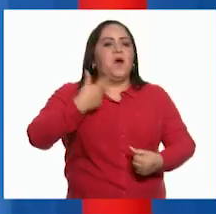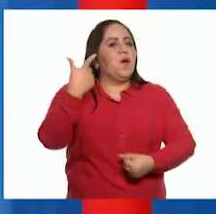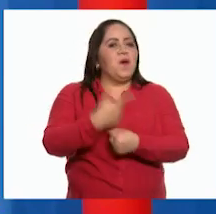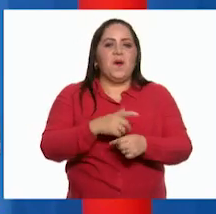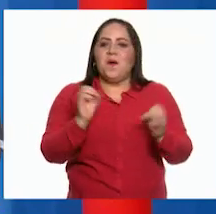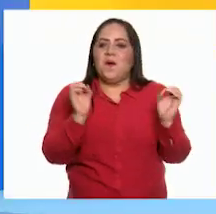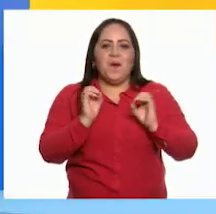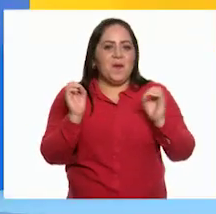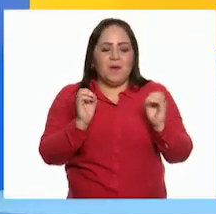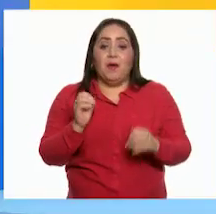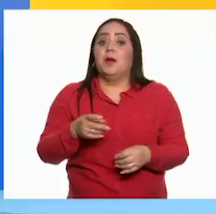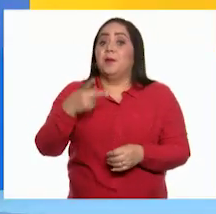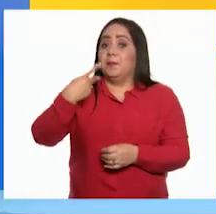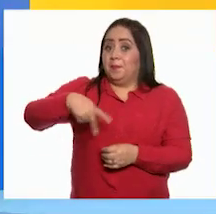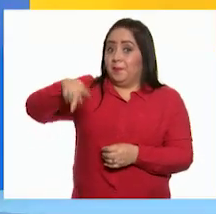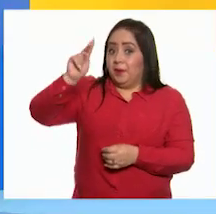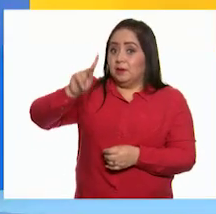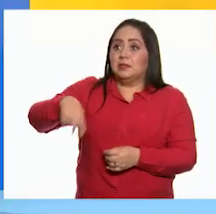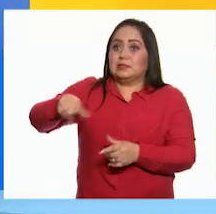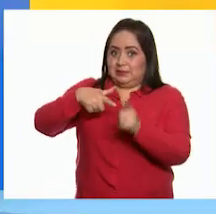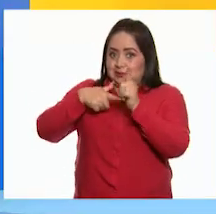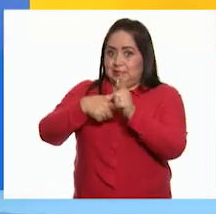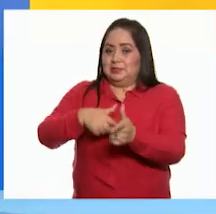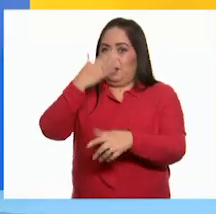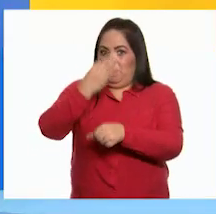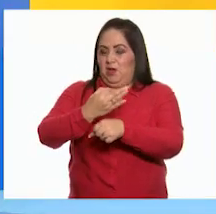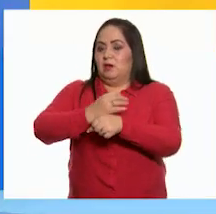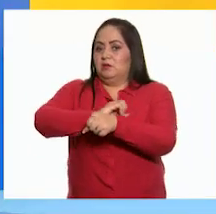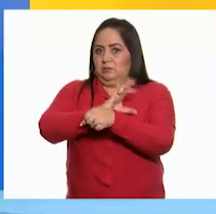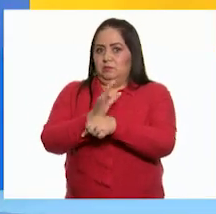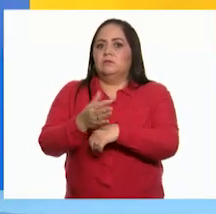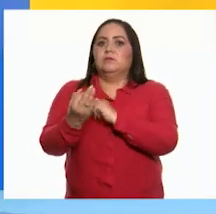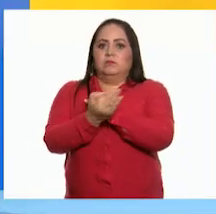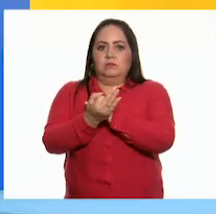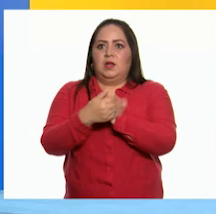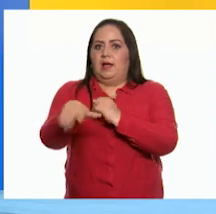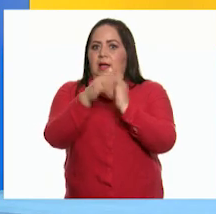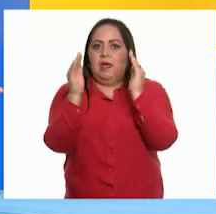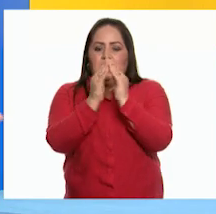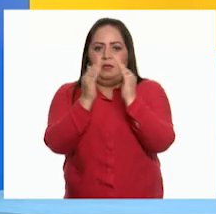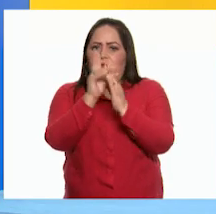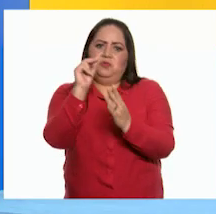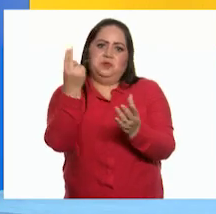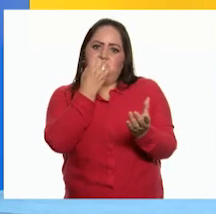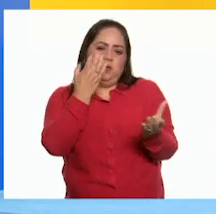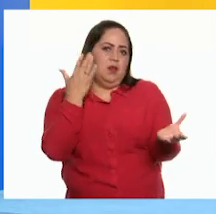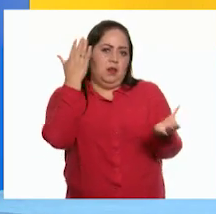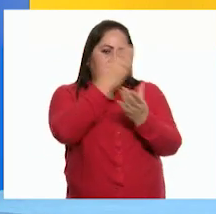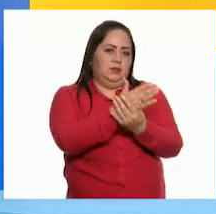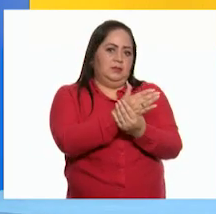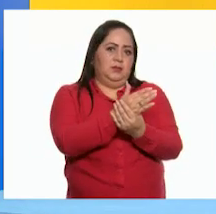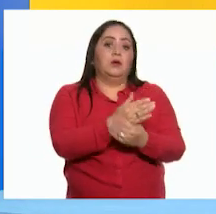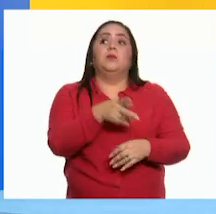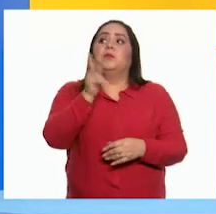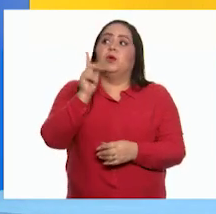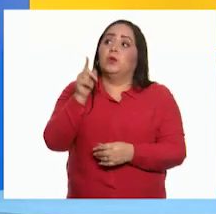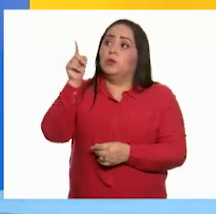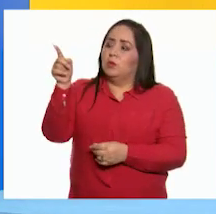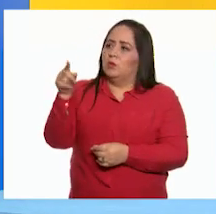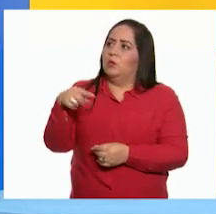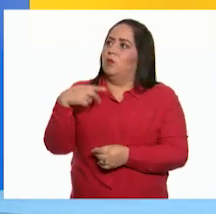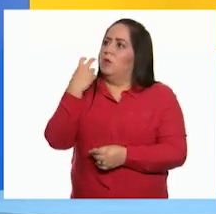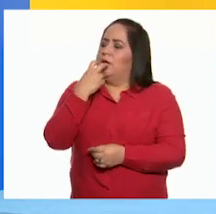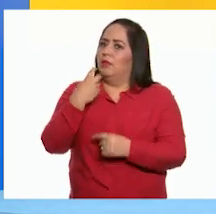de eso, ¿eh? Y a pesar de que seguimos en pandemia y protegidos en casa sin asistir a clases en la escuela, tu narración